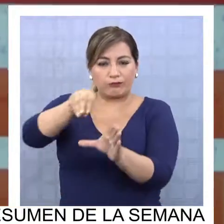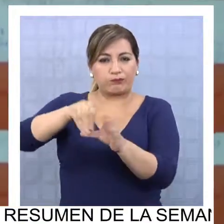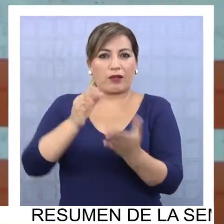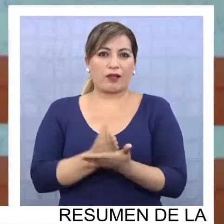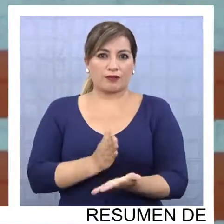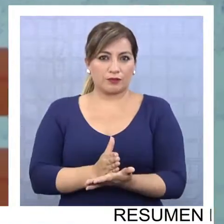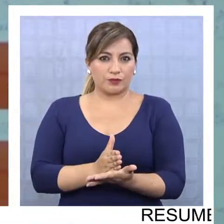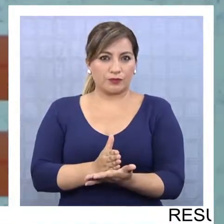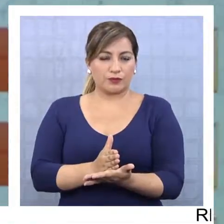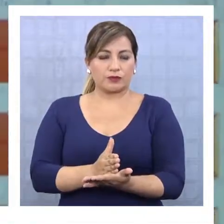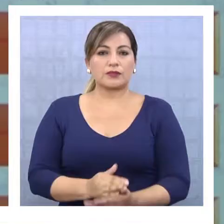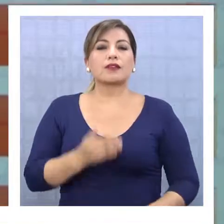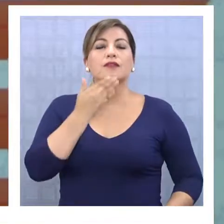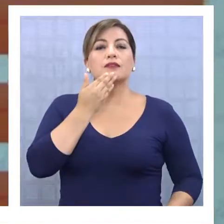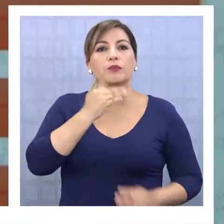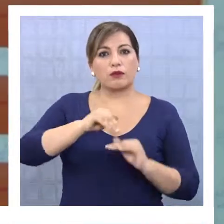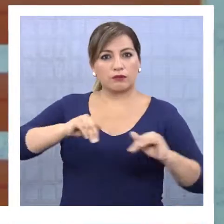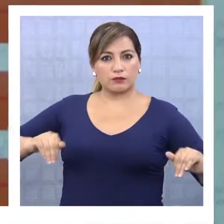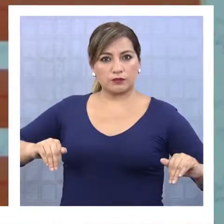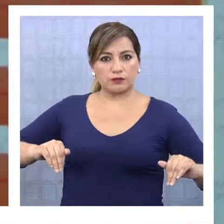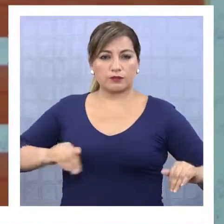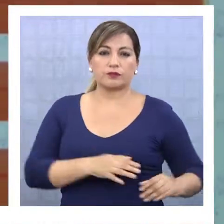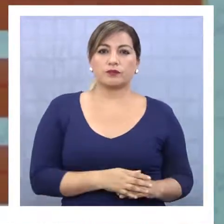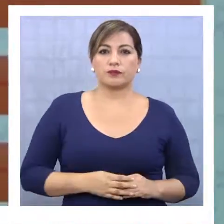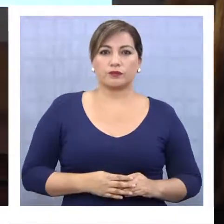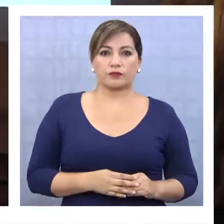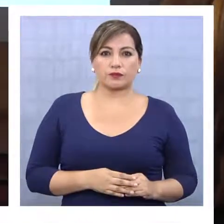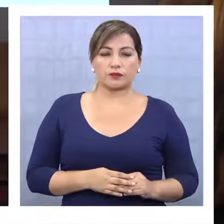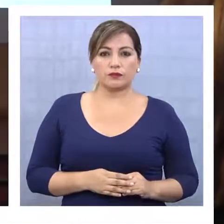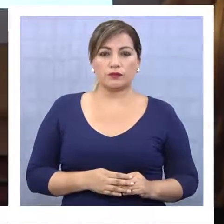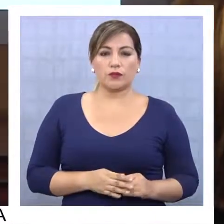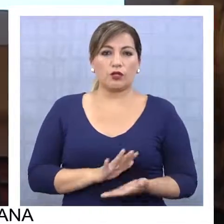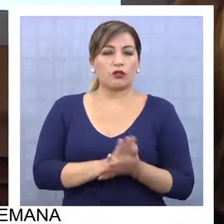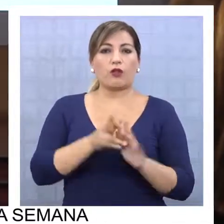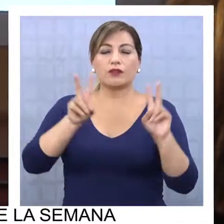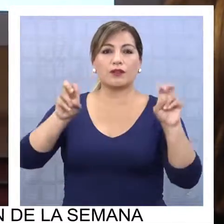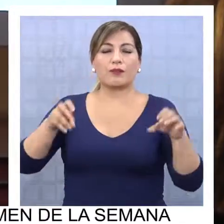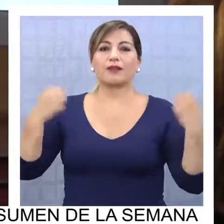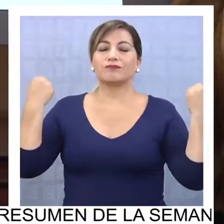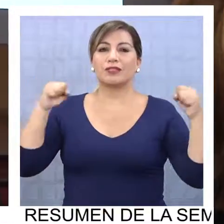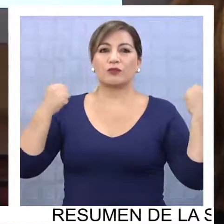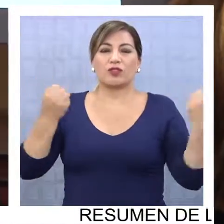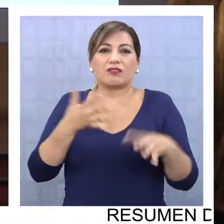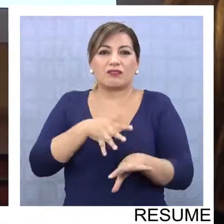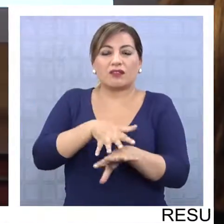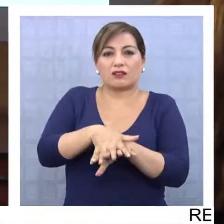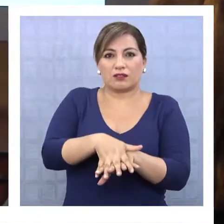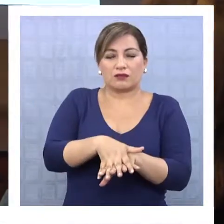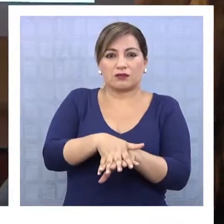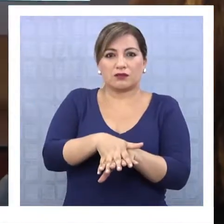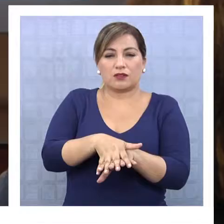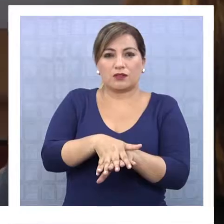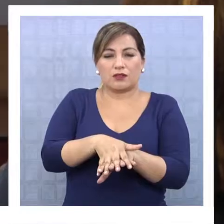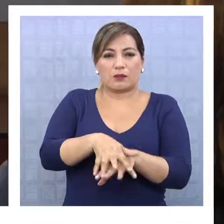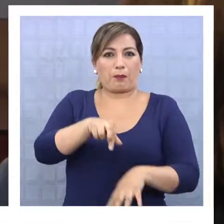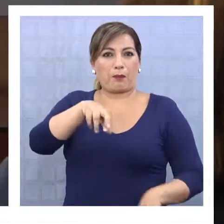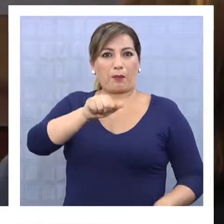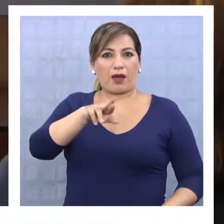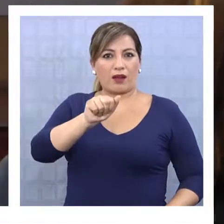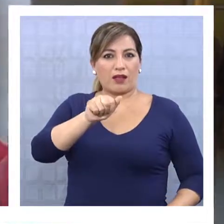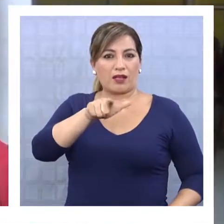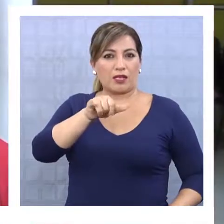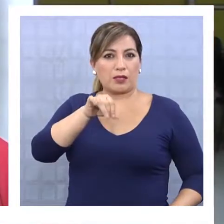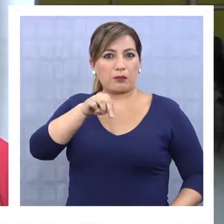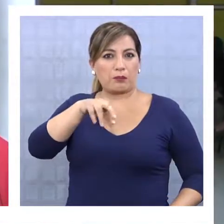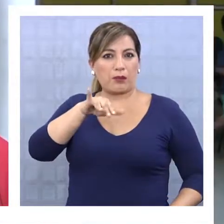inserto en el sistema educacional, y aparte de eso, con todo lo que tenga que ver con el deporte adaptado, con el deporte paralímpico, nuestros